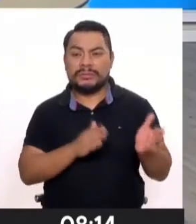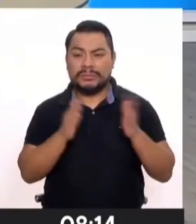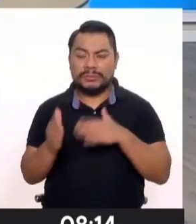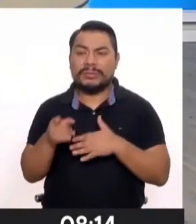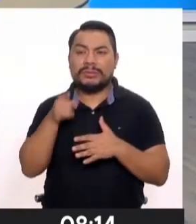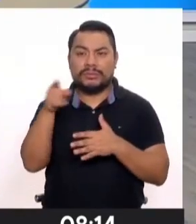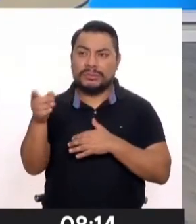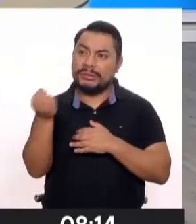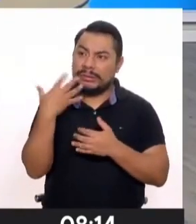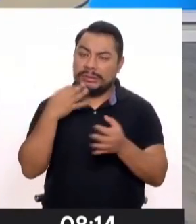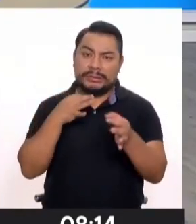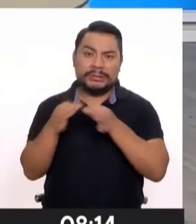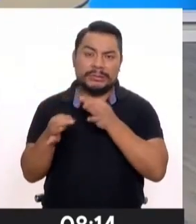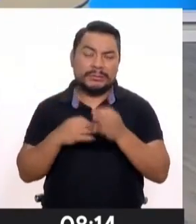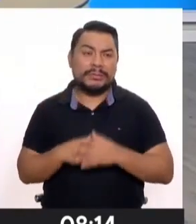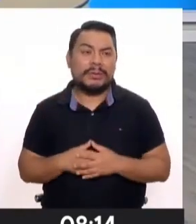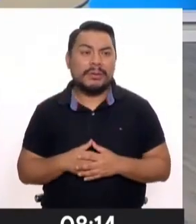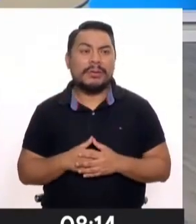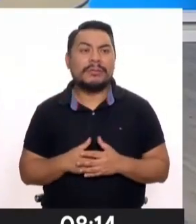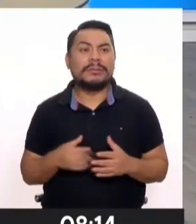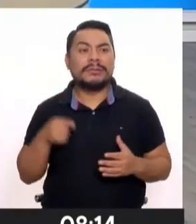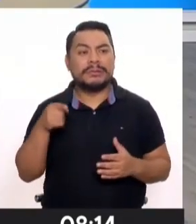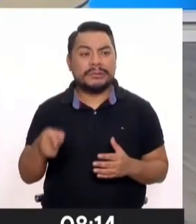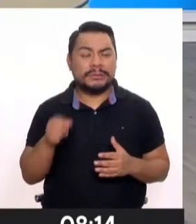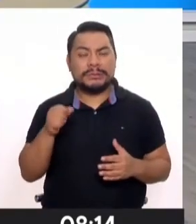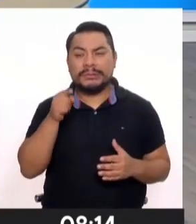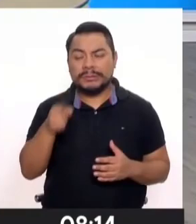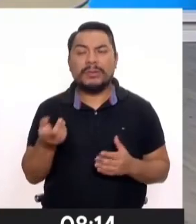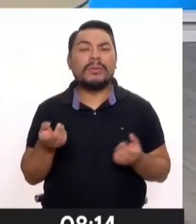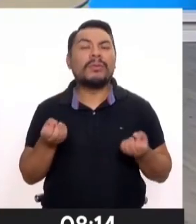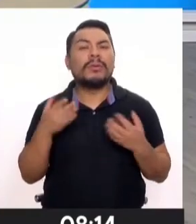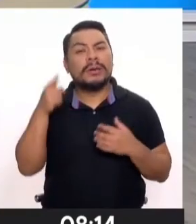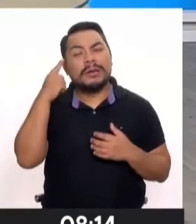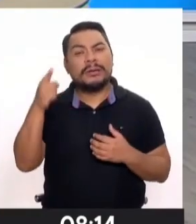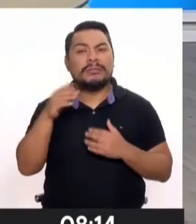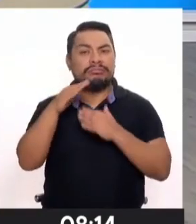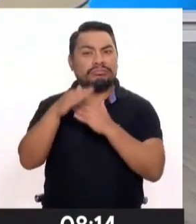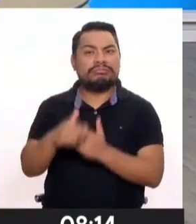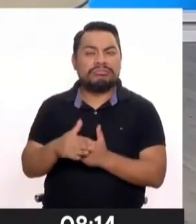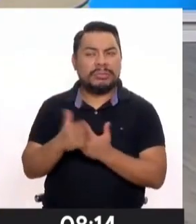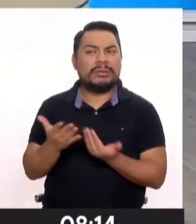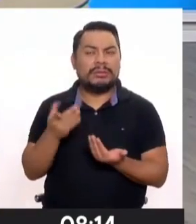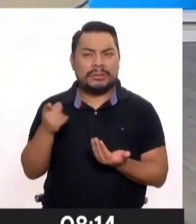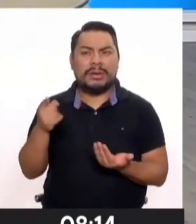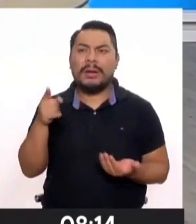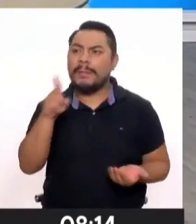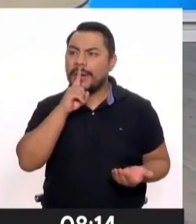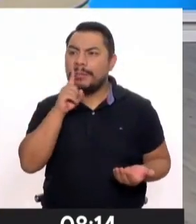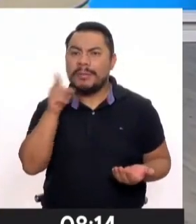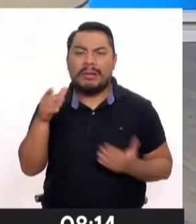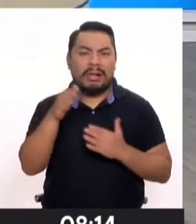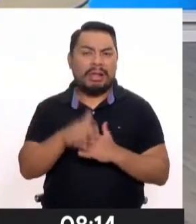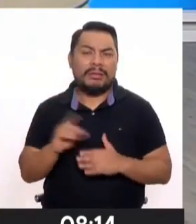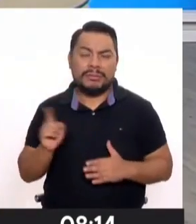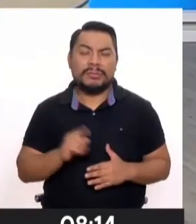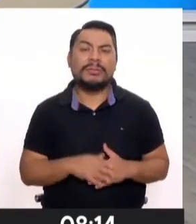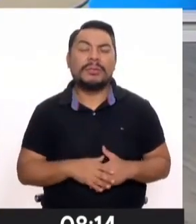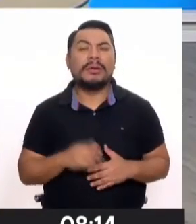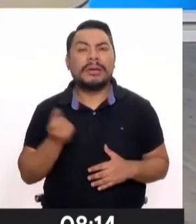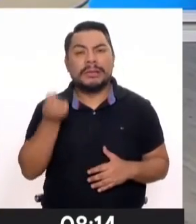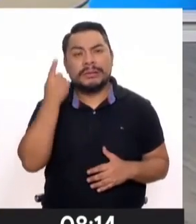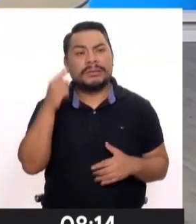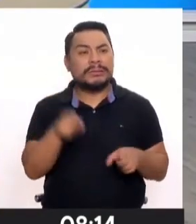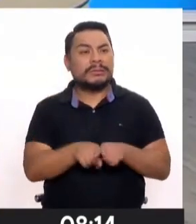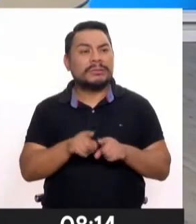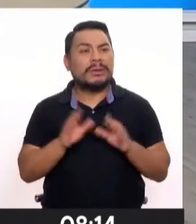usted nos explica esta arista en cuanto a discriminación, porque se trata de un padre. Pero también entiendo